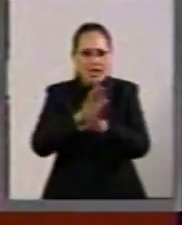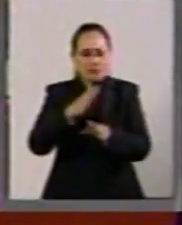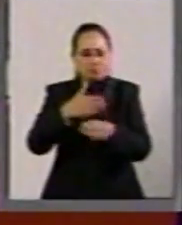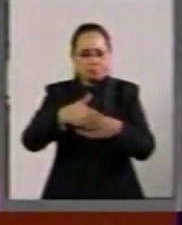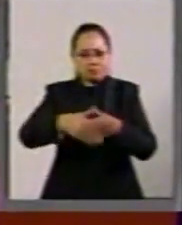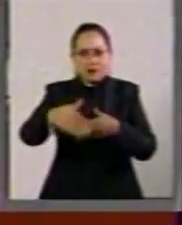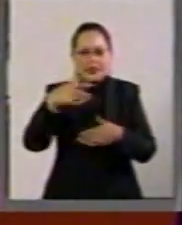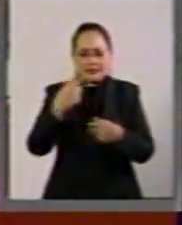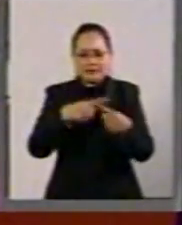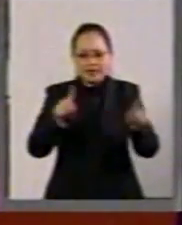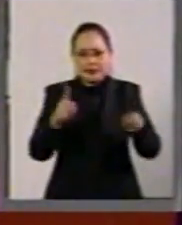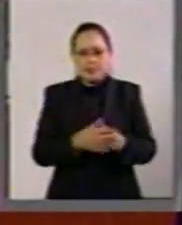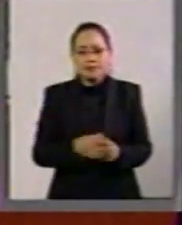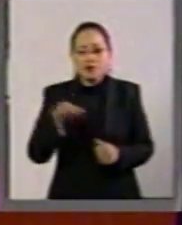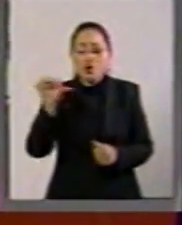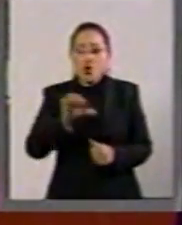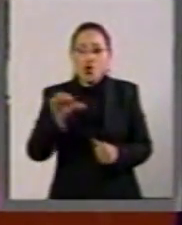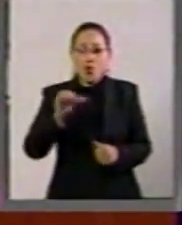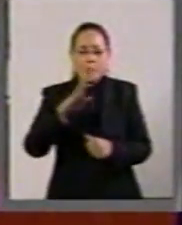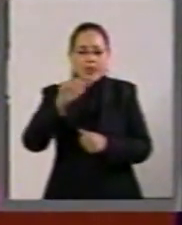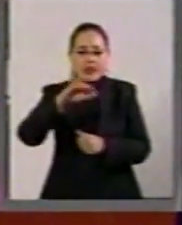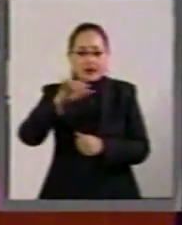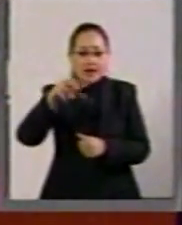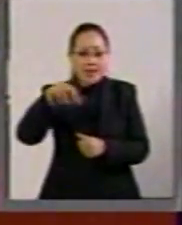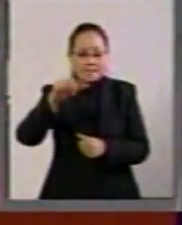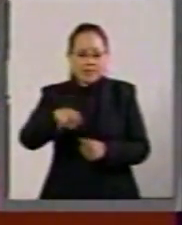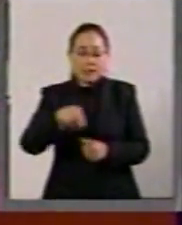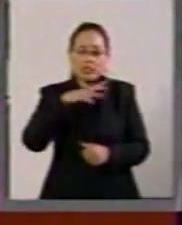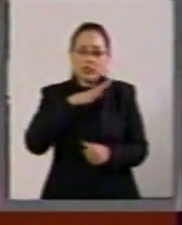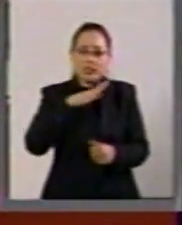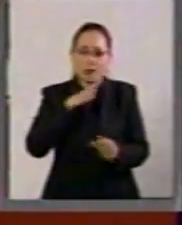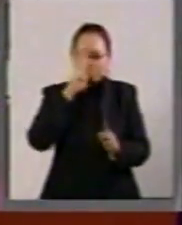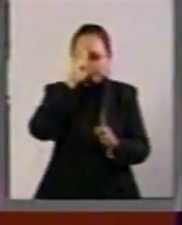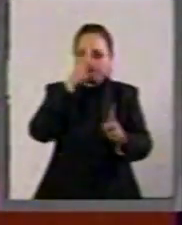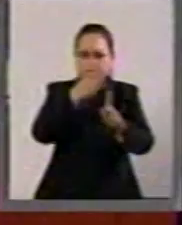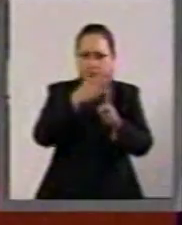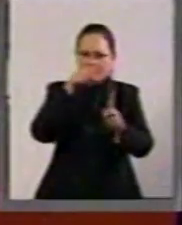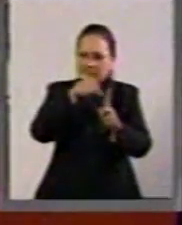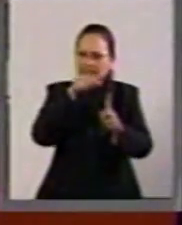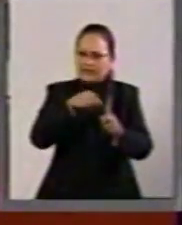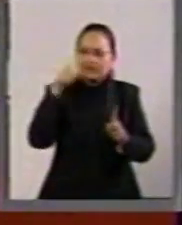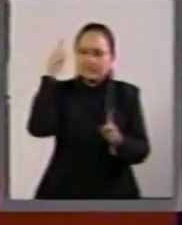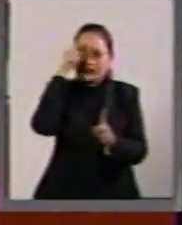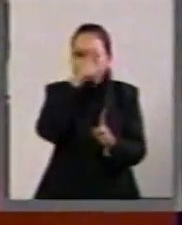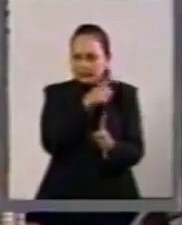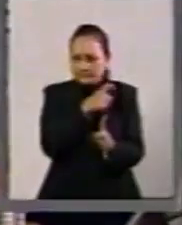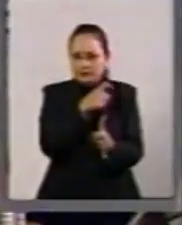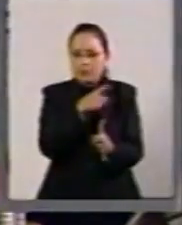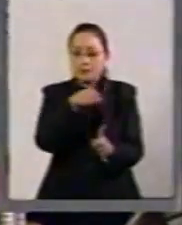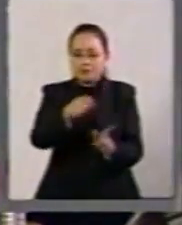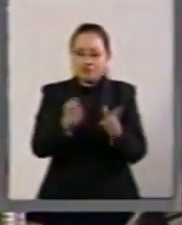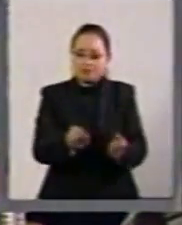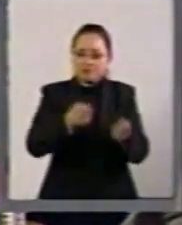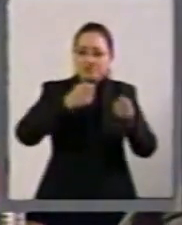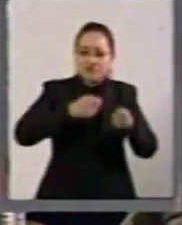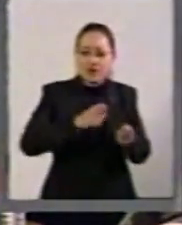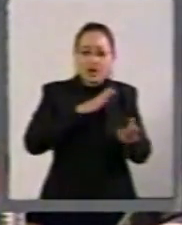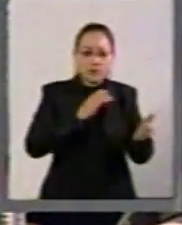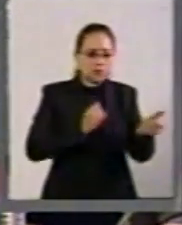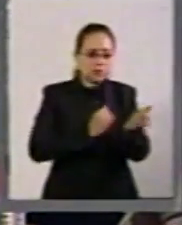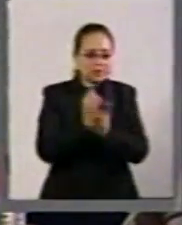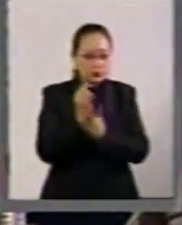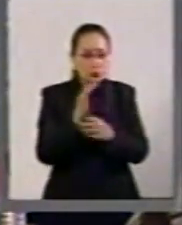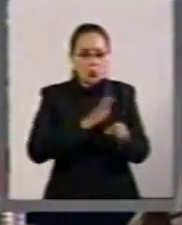Benjamín se enfrenta a un reto de enorme complejidad. Ha tomado la decisión